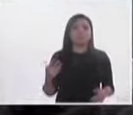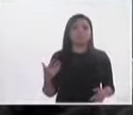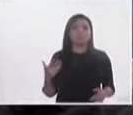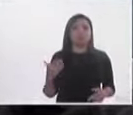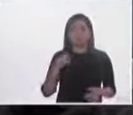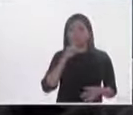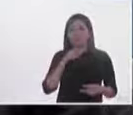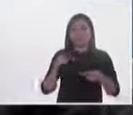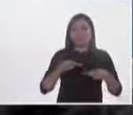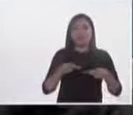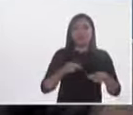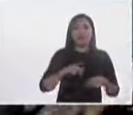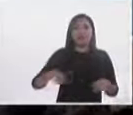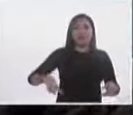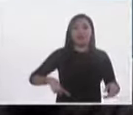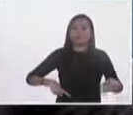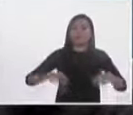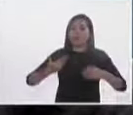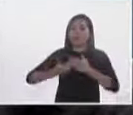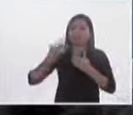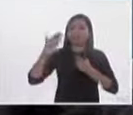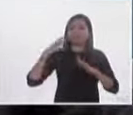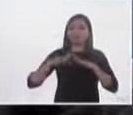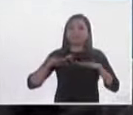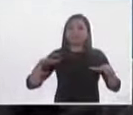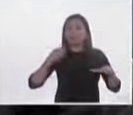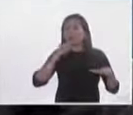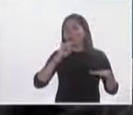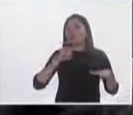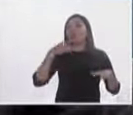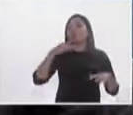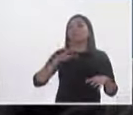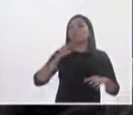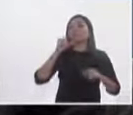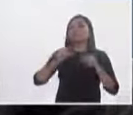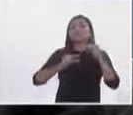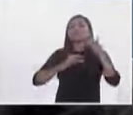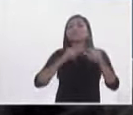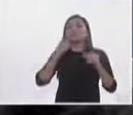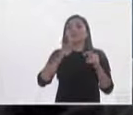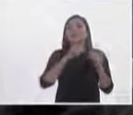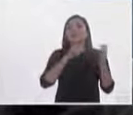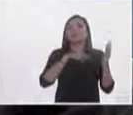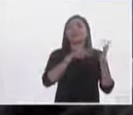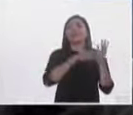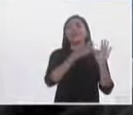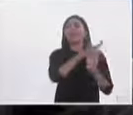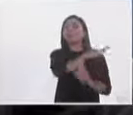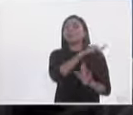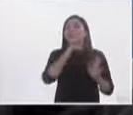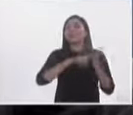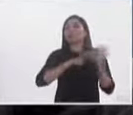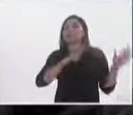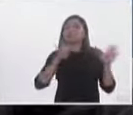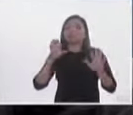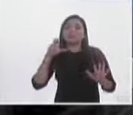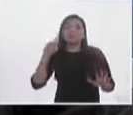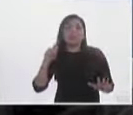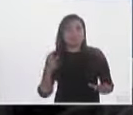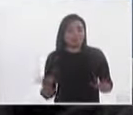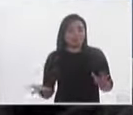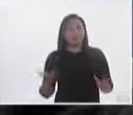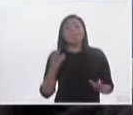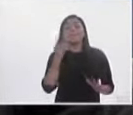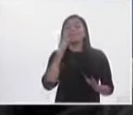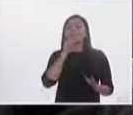con la aparición del gobierno dividido que fue producto de una reforma electoral desde los años 70 es decir llegamos a esa estación entonces